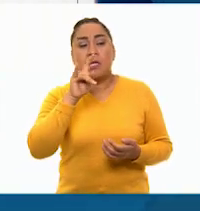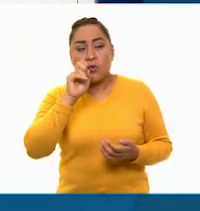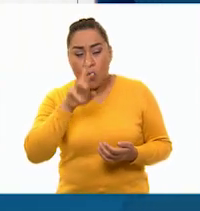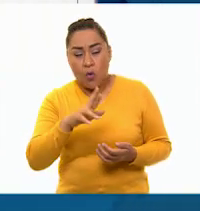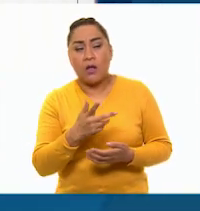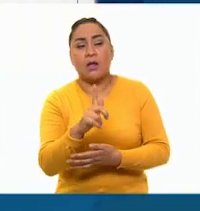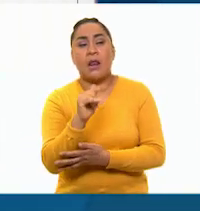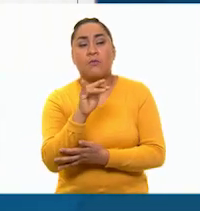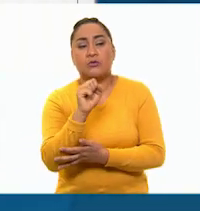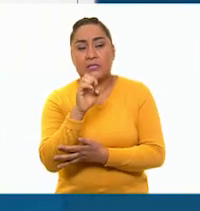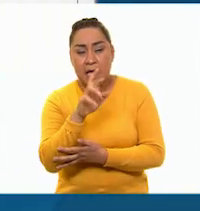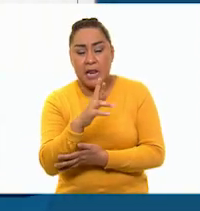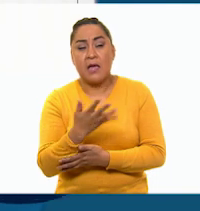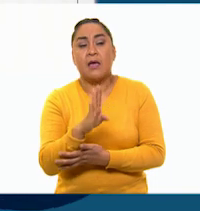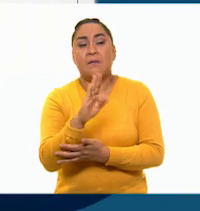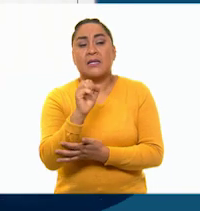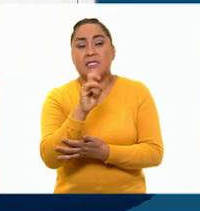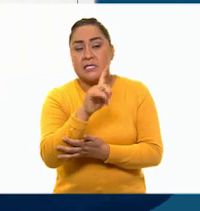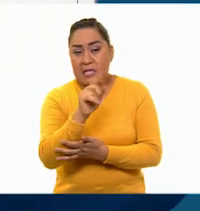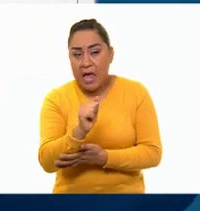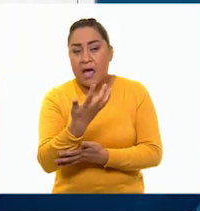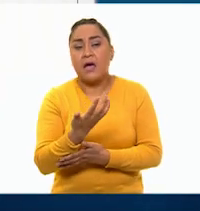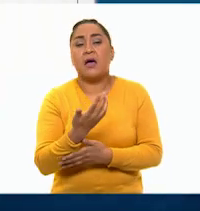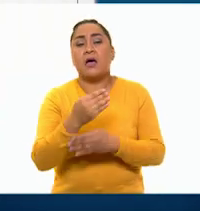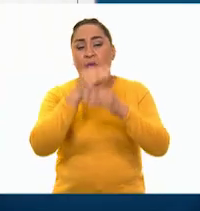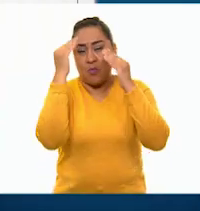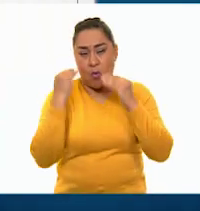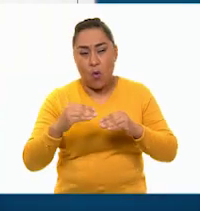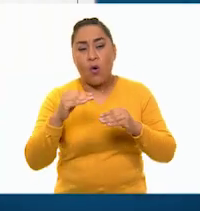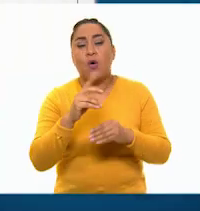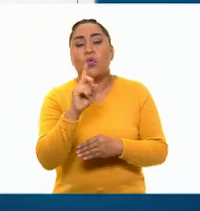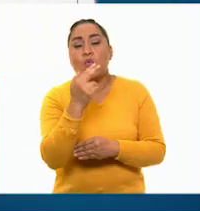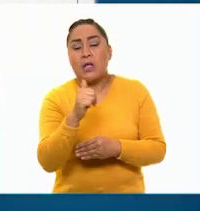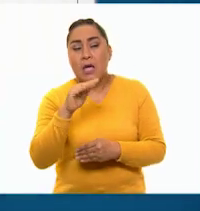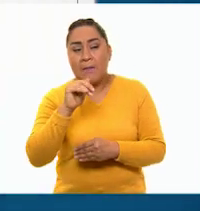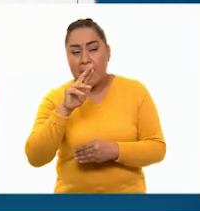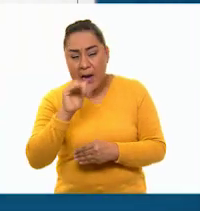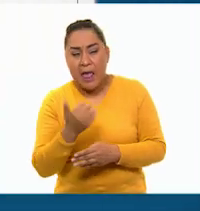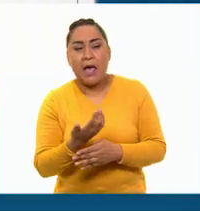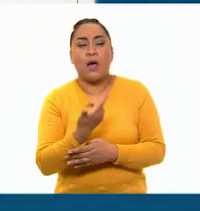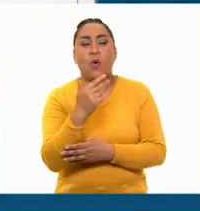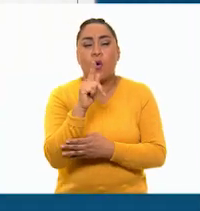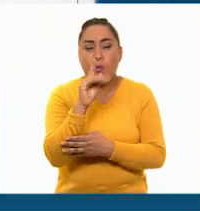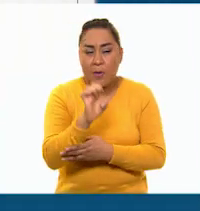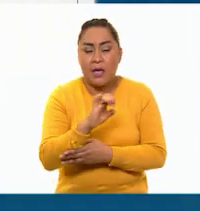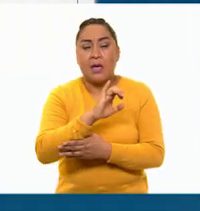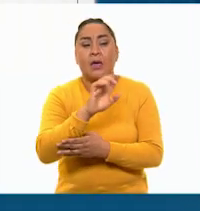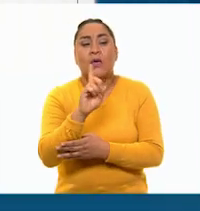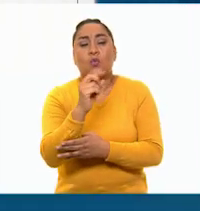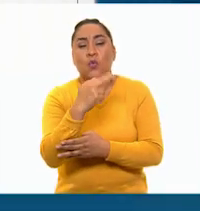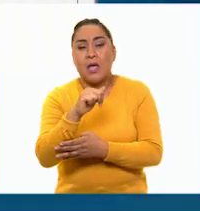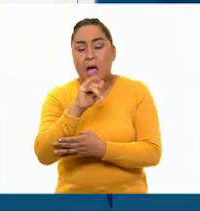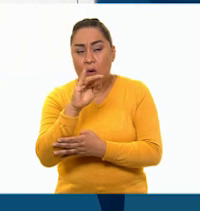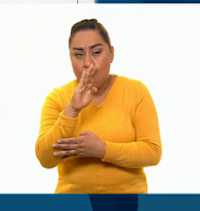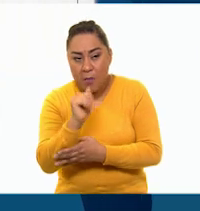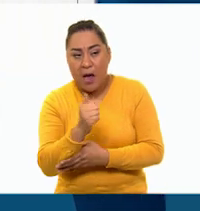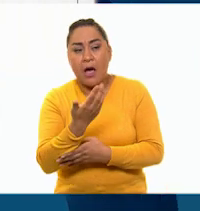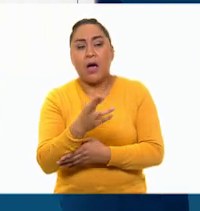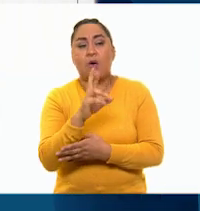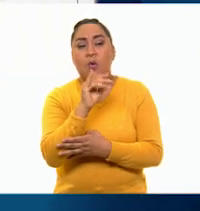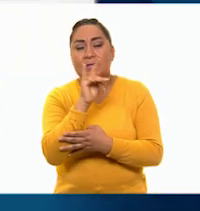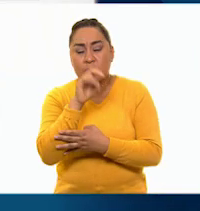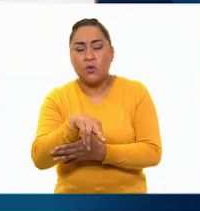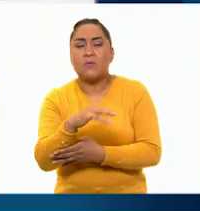Bastida, el hermano de la monja, doña Bárbara Guadalupe, doña Jacoba, Robinson, Mayo, la hijada y la